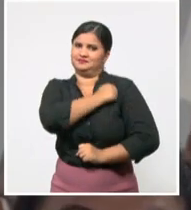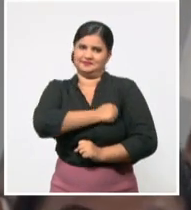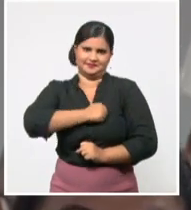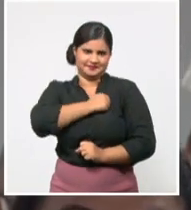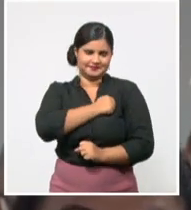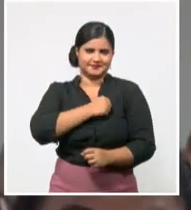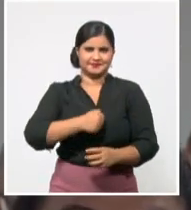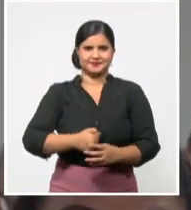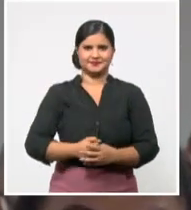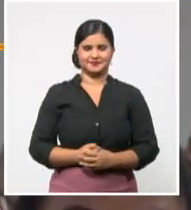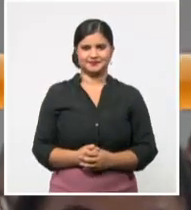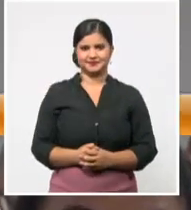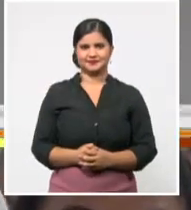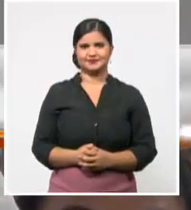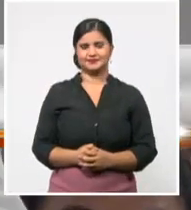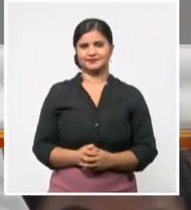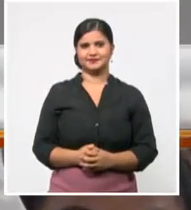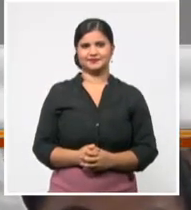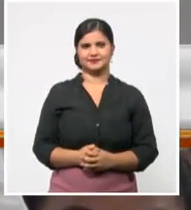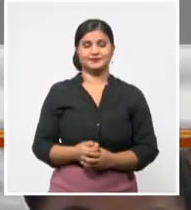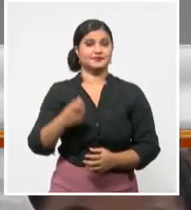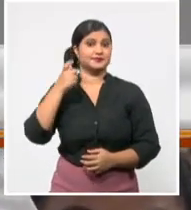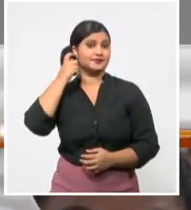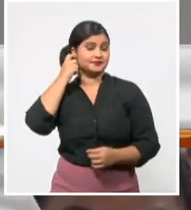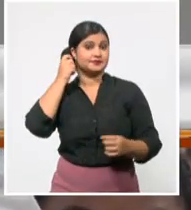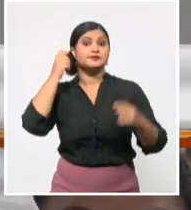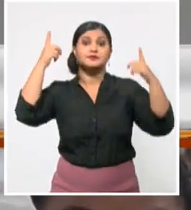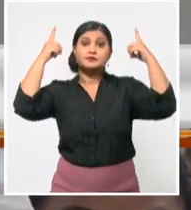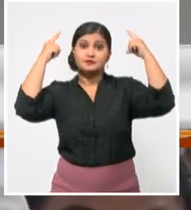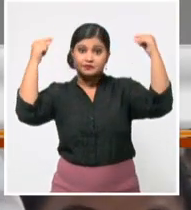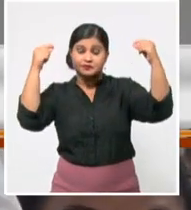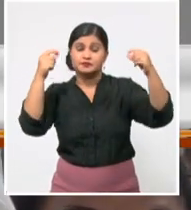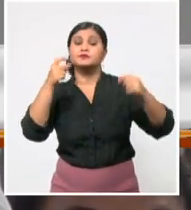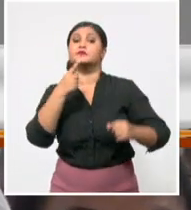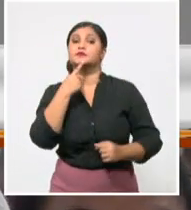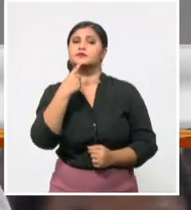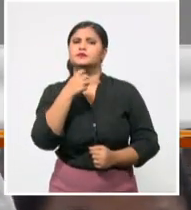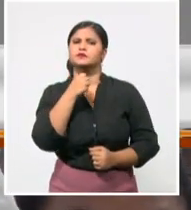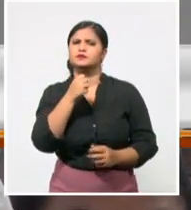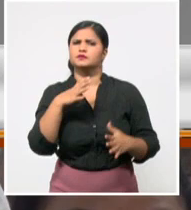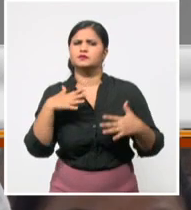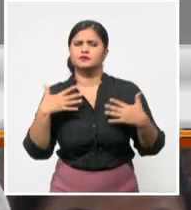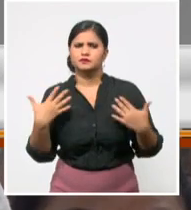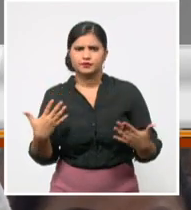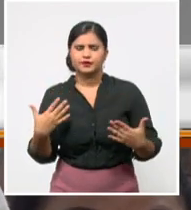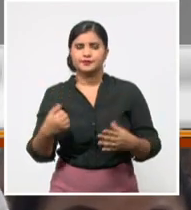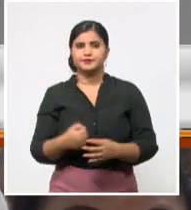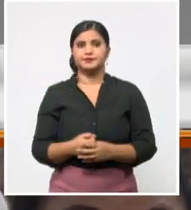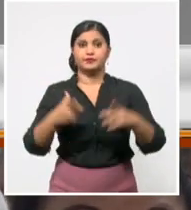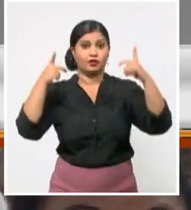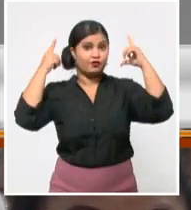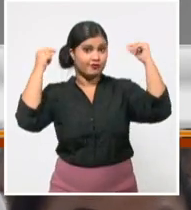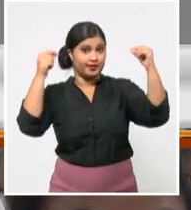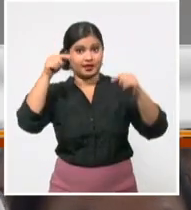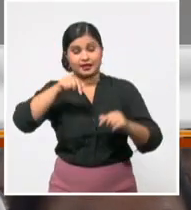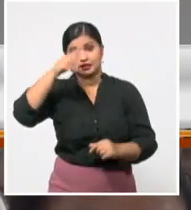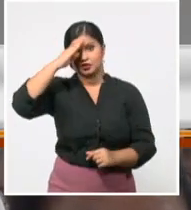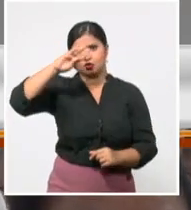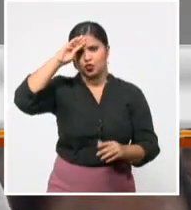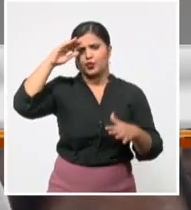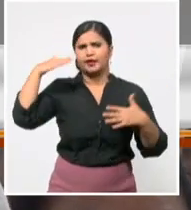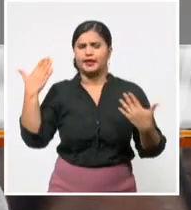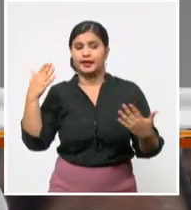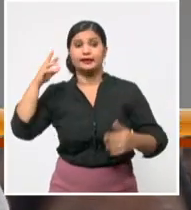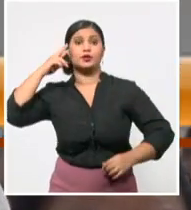cubana es heredera de los principios de Florencia Neistinger y del carácter y los sentimientos de Mariana